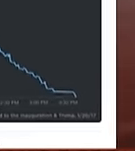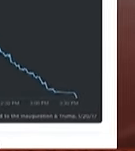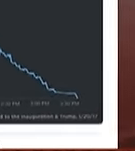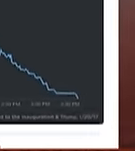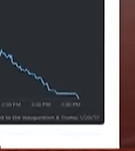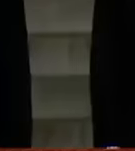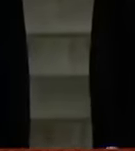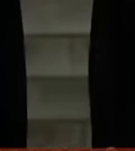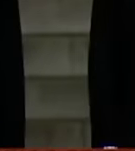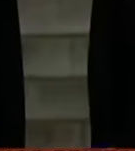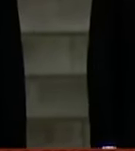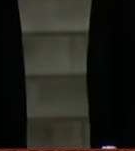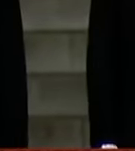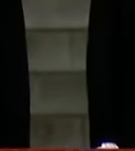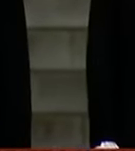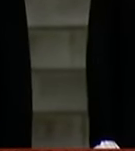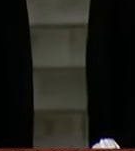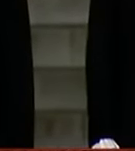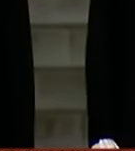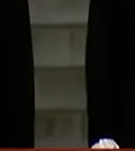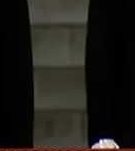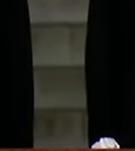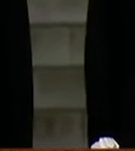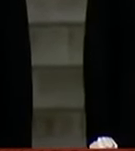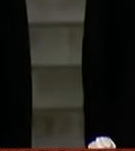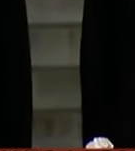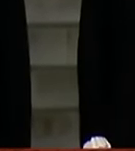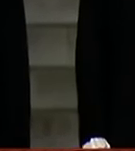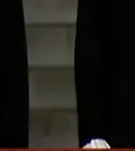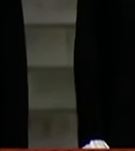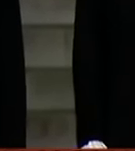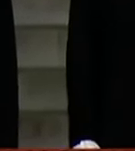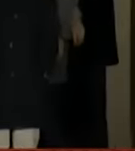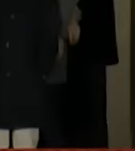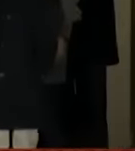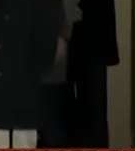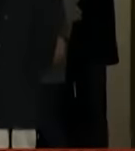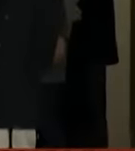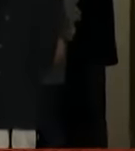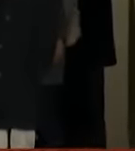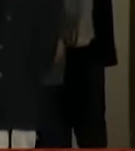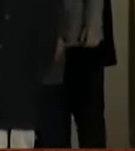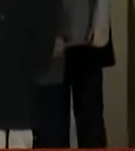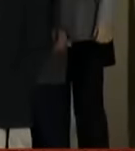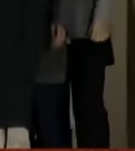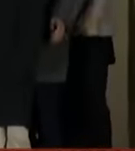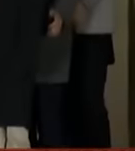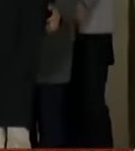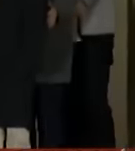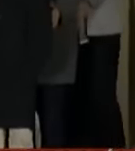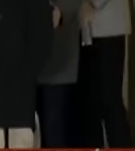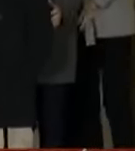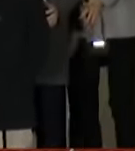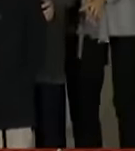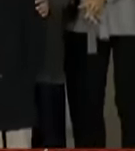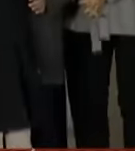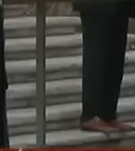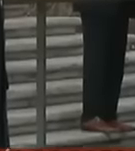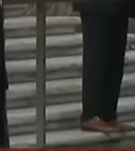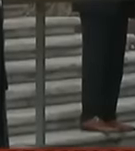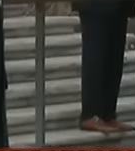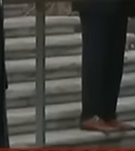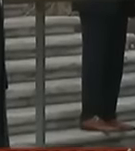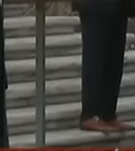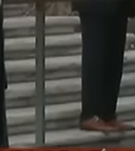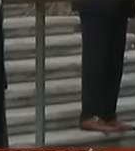declaración la red social twitter reveló ayer que el streaming directo de la inauguración en efecto ha sido el